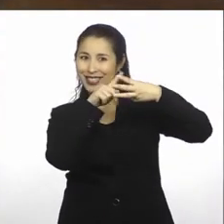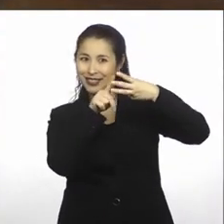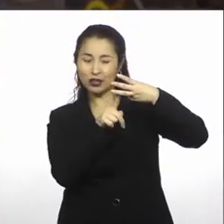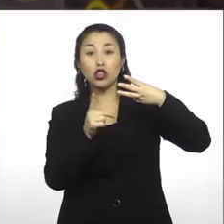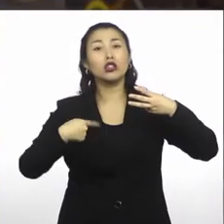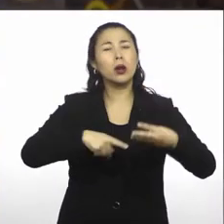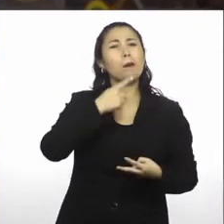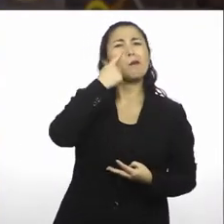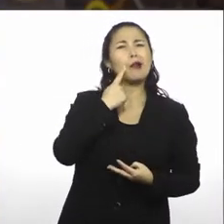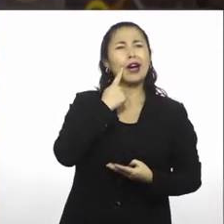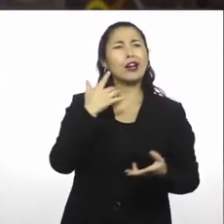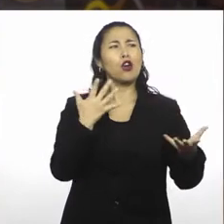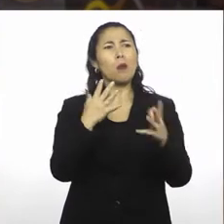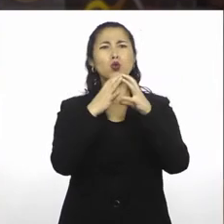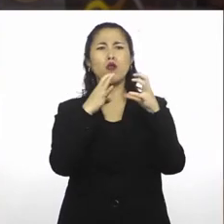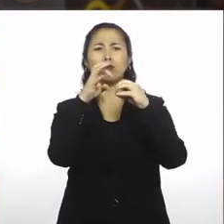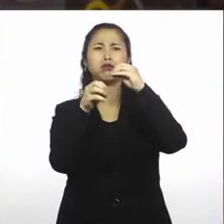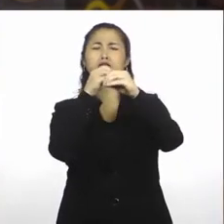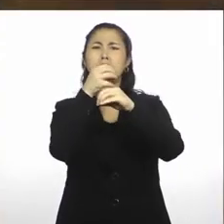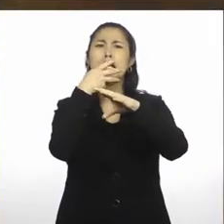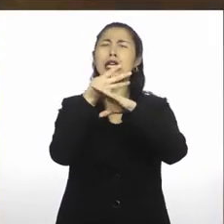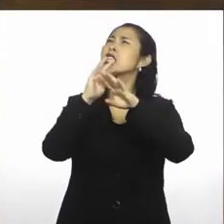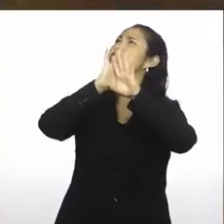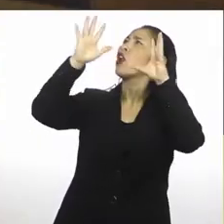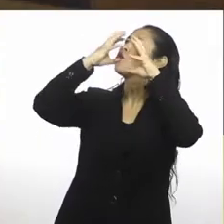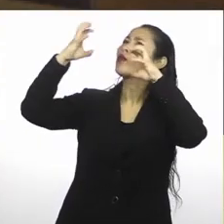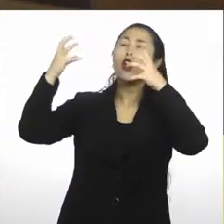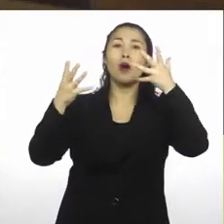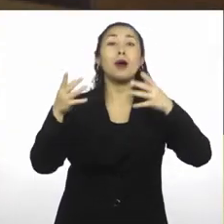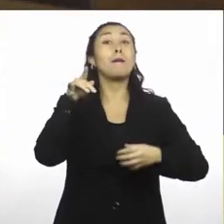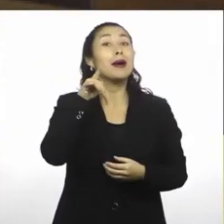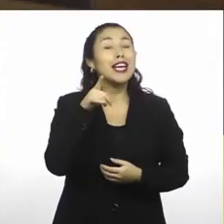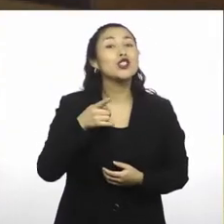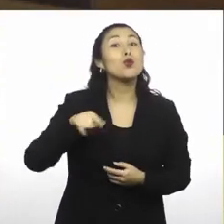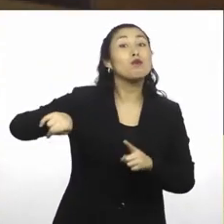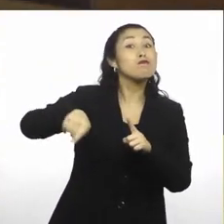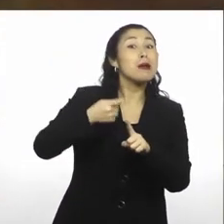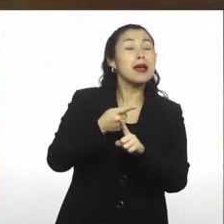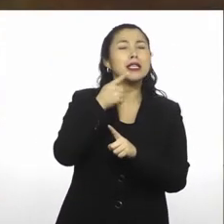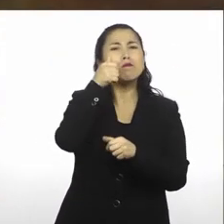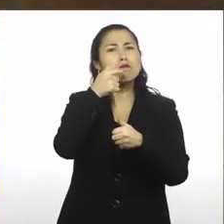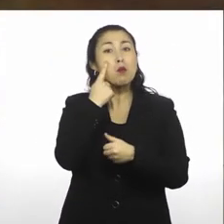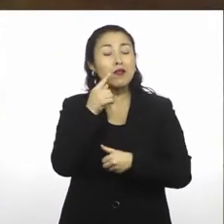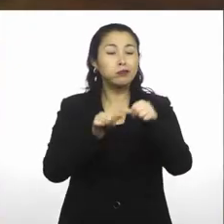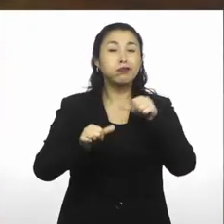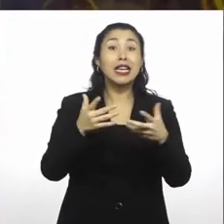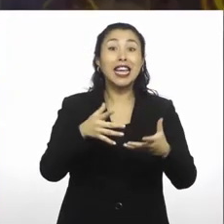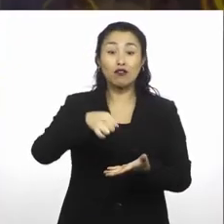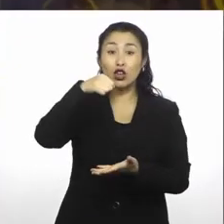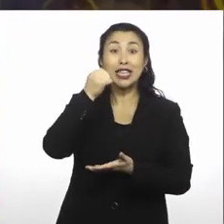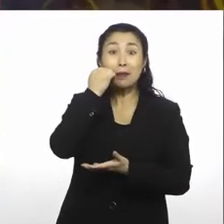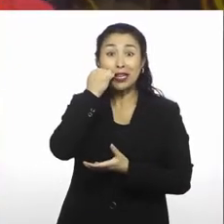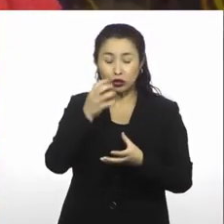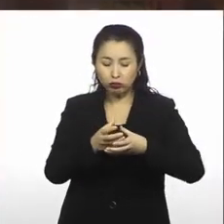experimentar cómo se forman las nubes que aparecen en el cielo. Para eso, nuestro primer experimento consiste en la bolsa de plástico. Le vamos a agregar